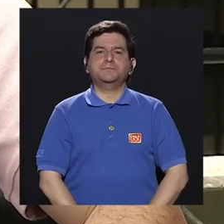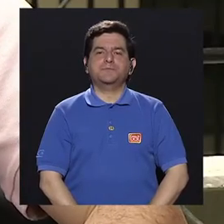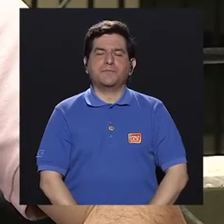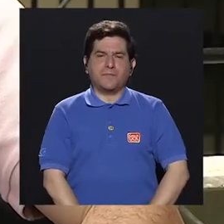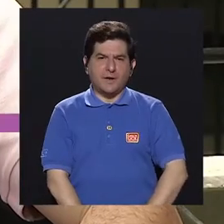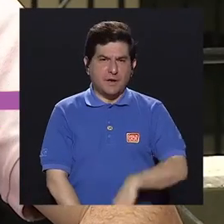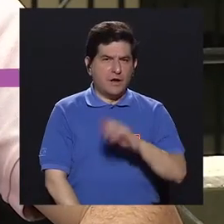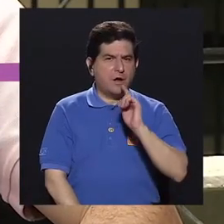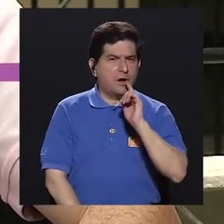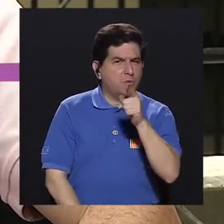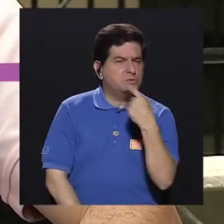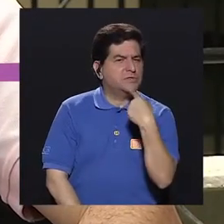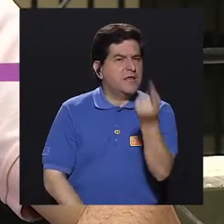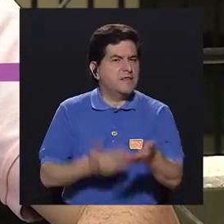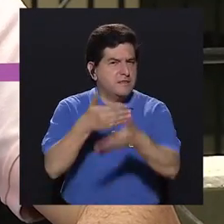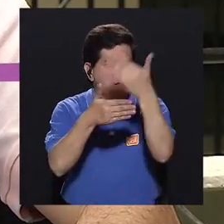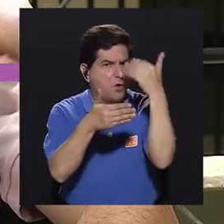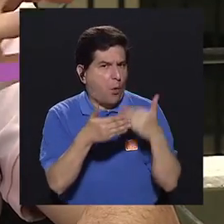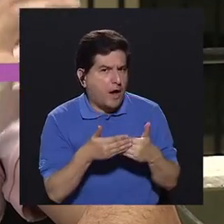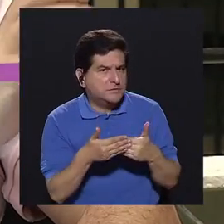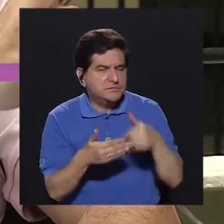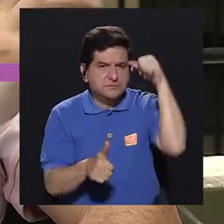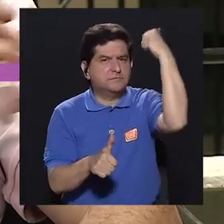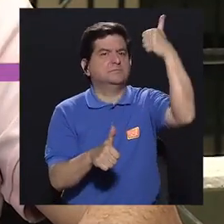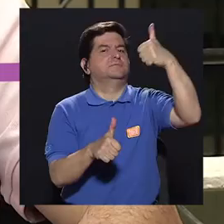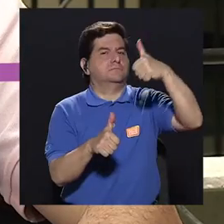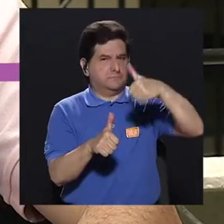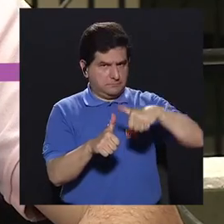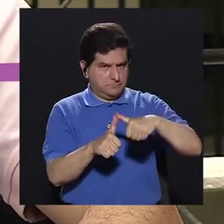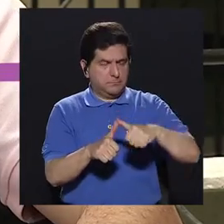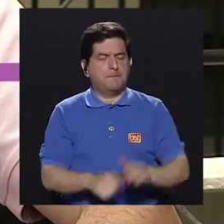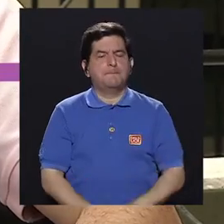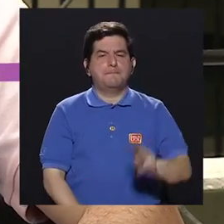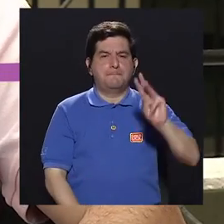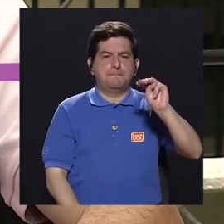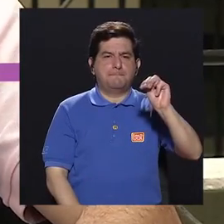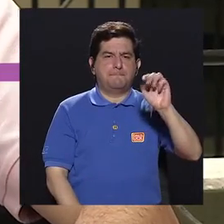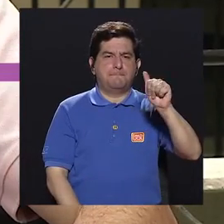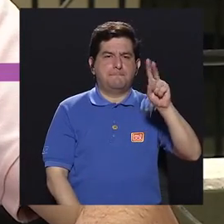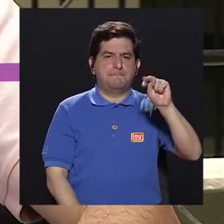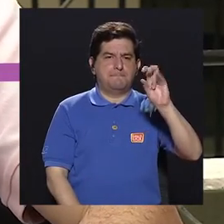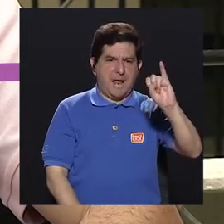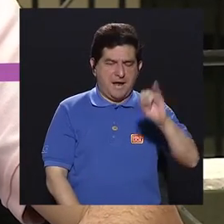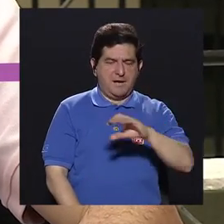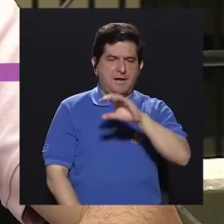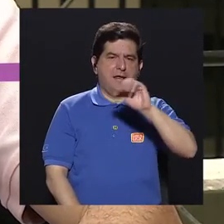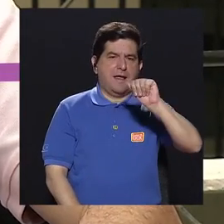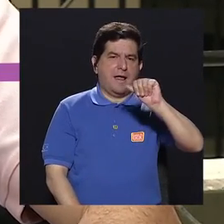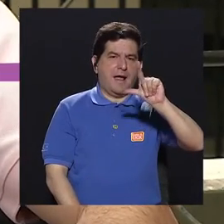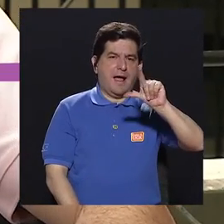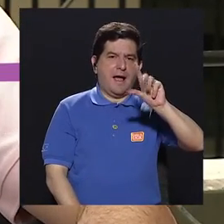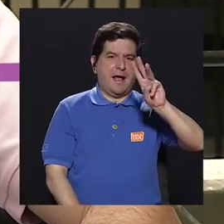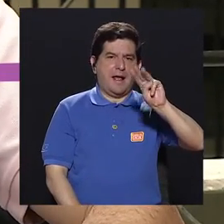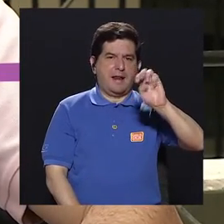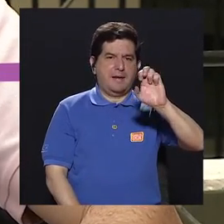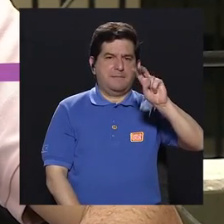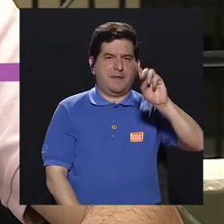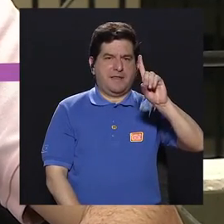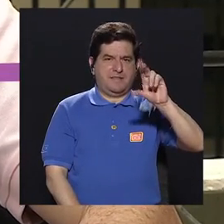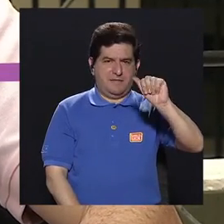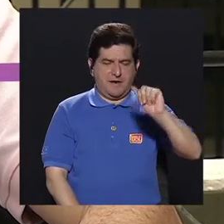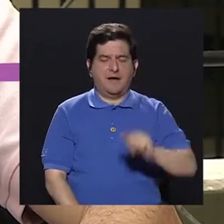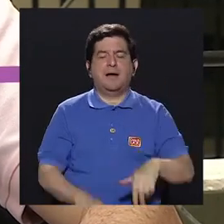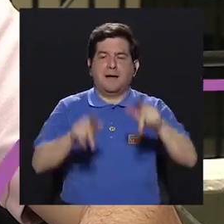Cuando usted se hacía referencia y pues tomando en cuenta esto del maní, la almendra, que son estos snacks